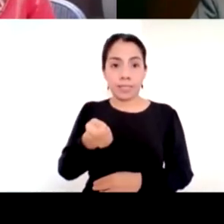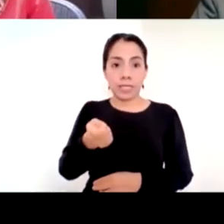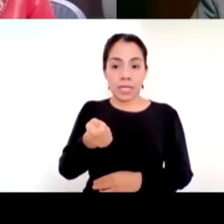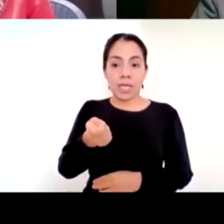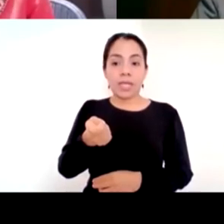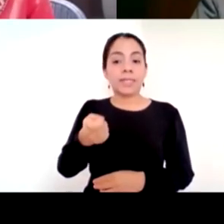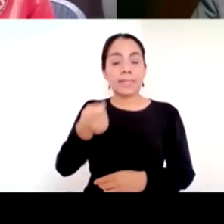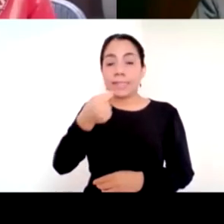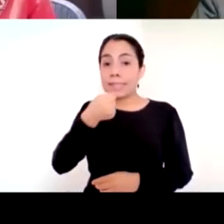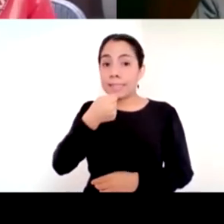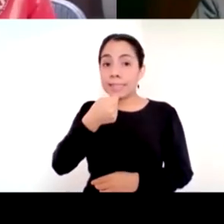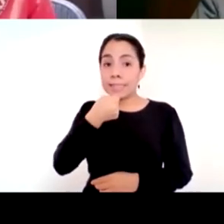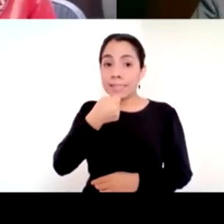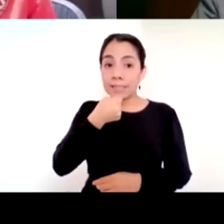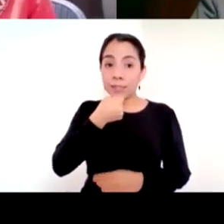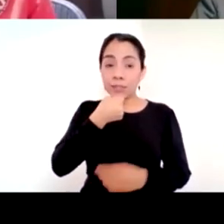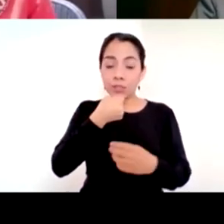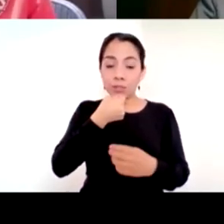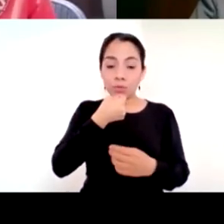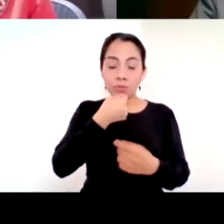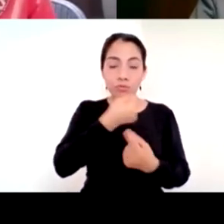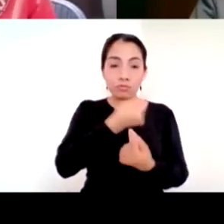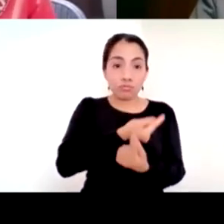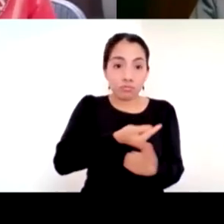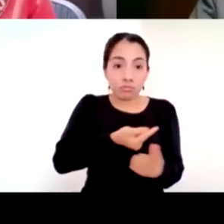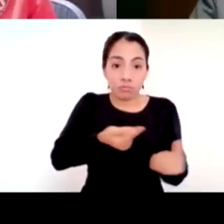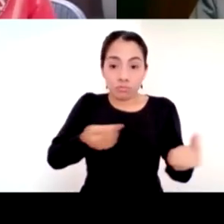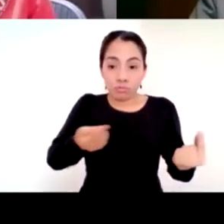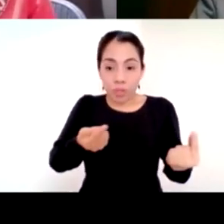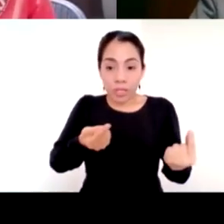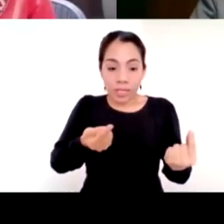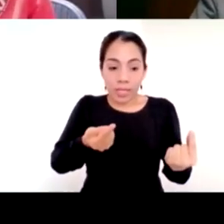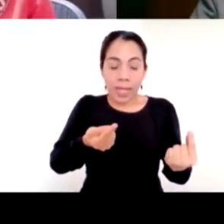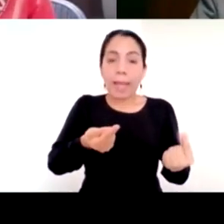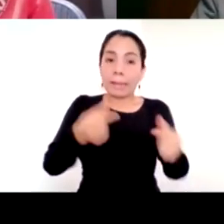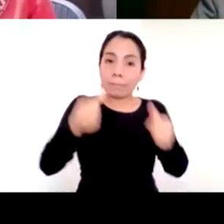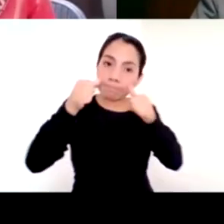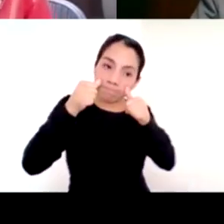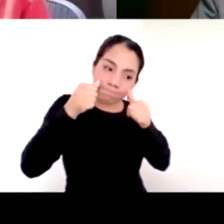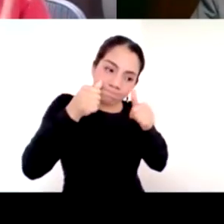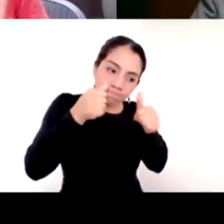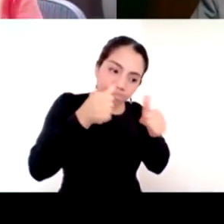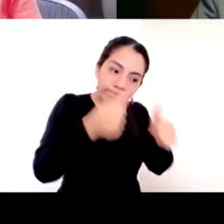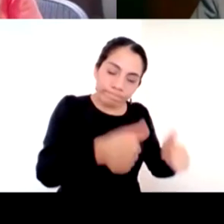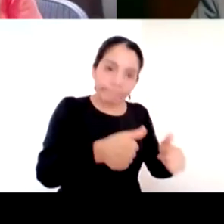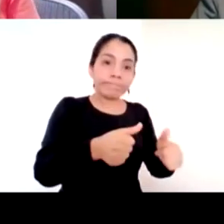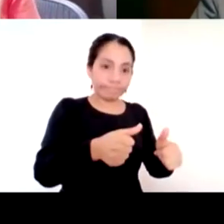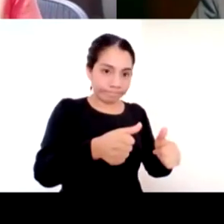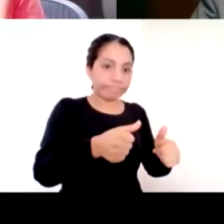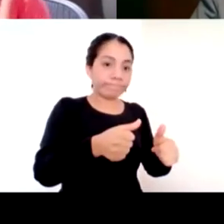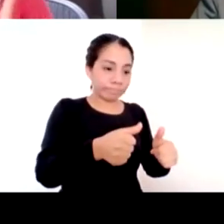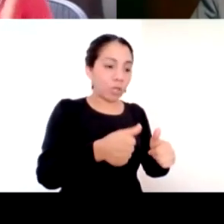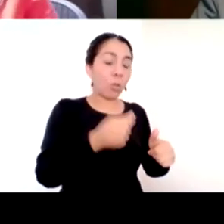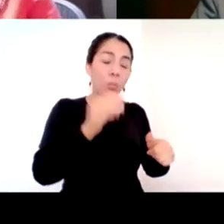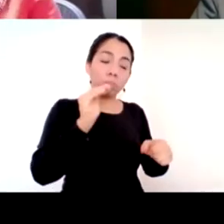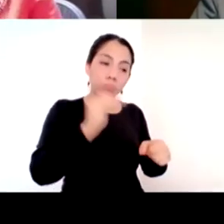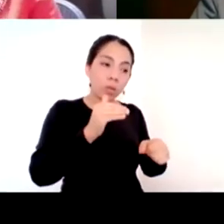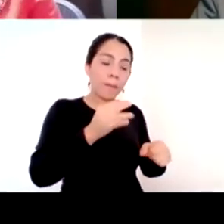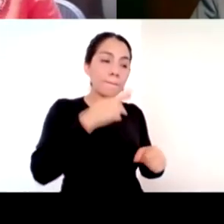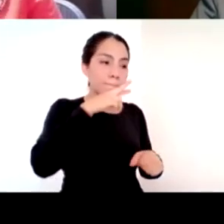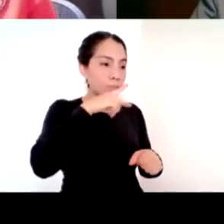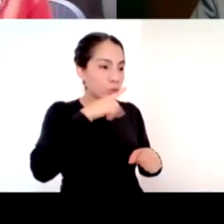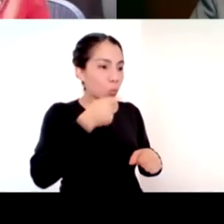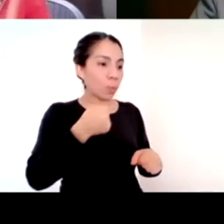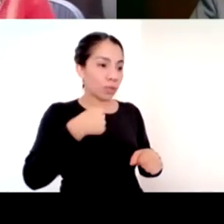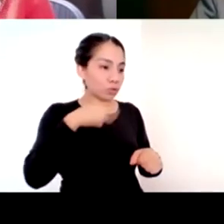El valor de que el maestro esté atento y le diga que le importa, que está cercano y que se preocupa, es algo que nos